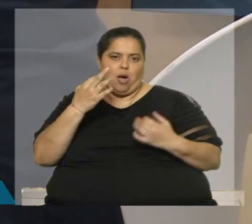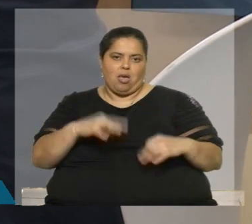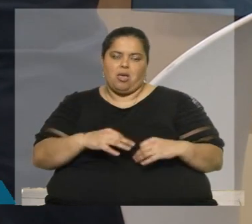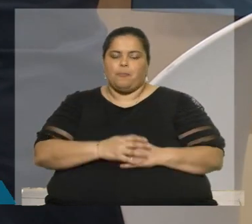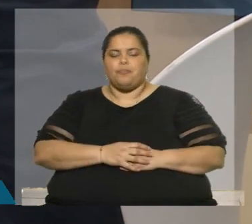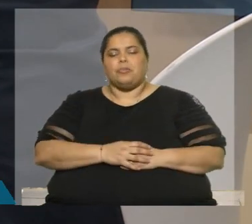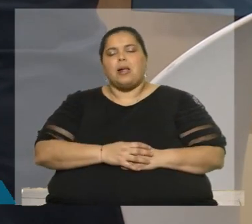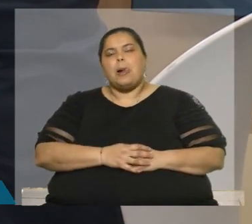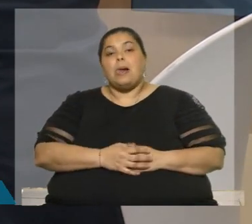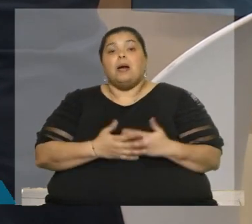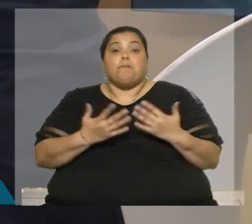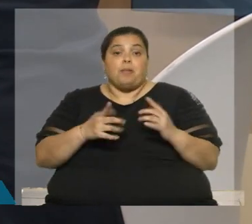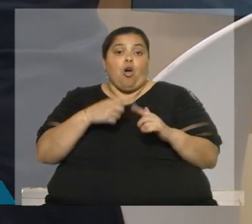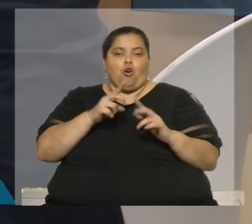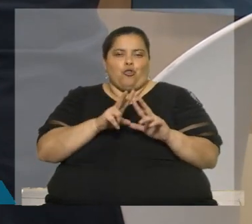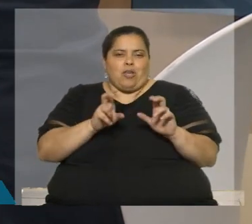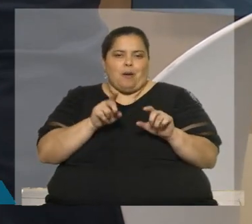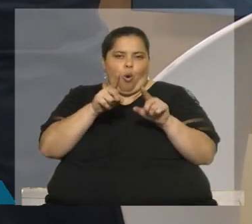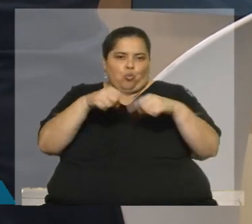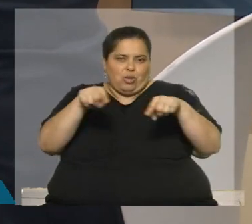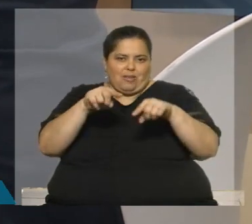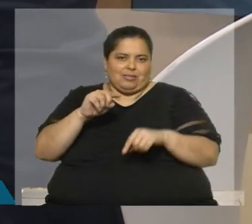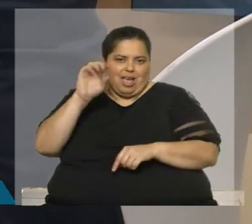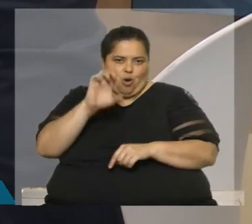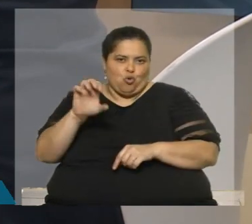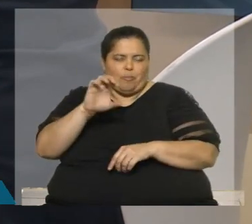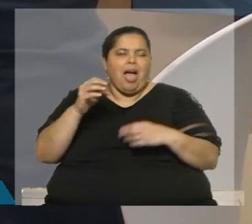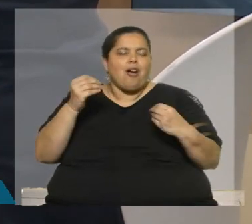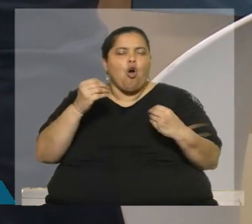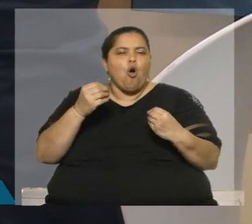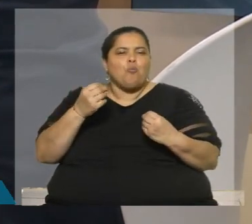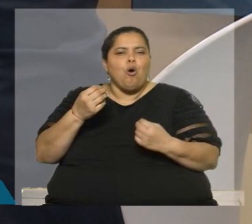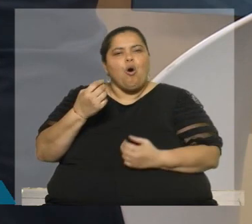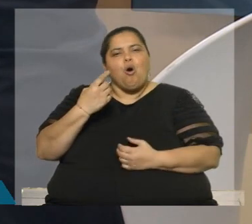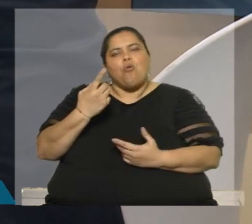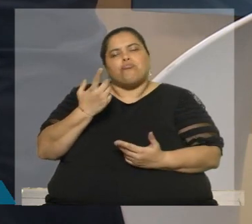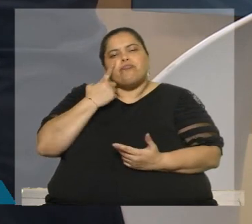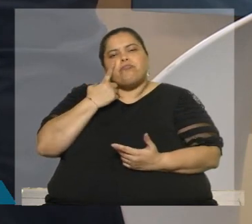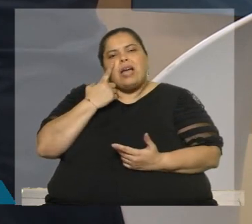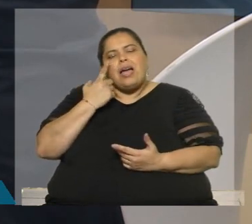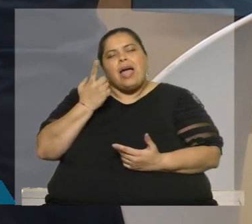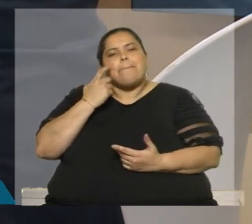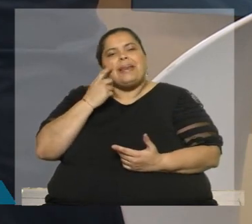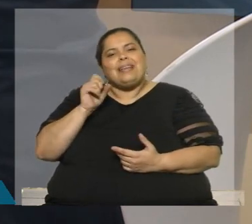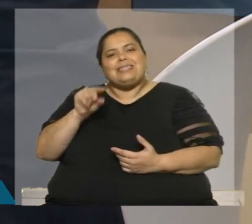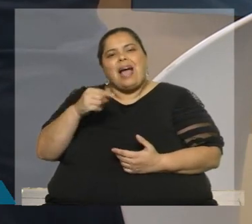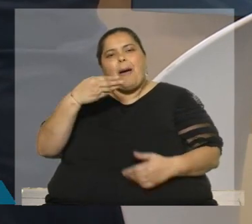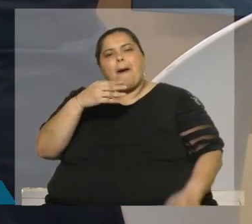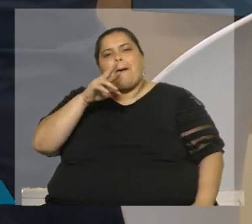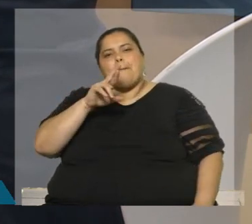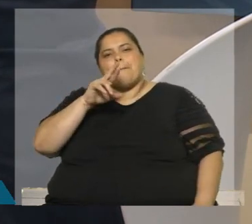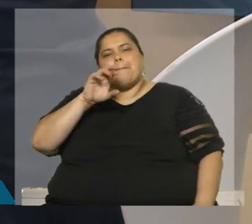o por ser europeo los tiene obviamente más conocidos? ¿Cómo se vive el Brexit en Europa ahora? El Brexit es la salida, digamos,